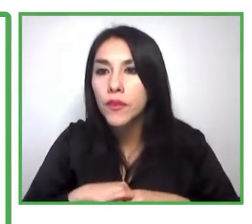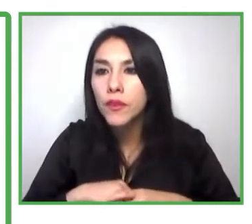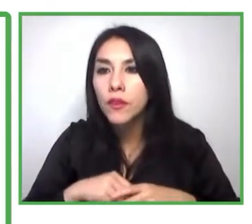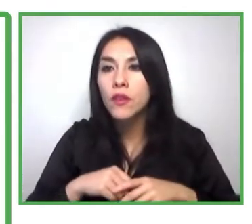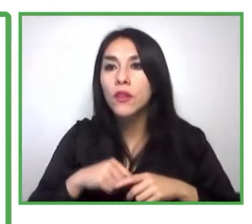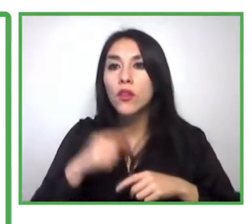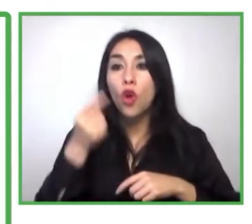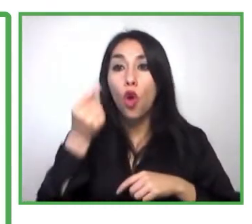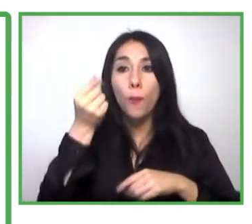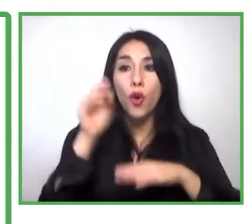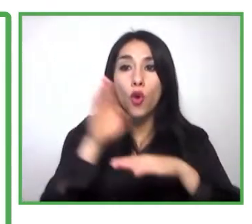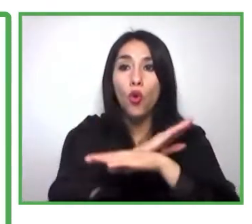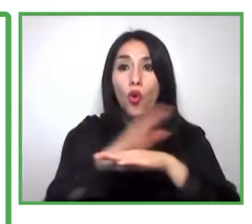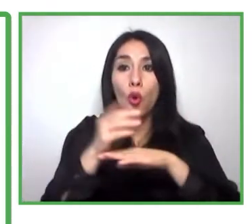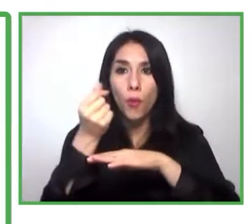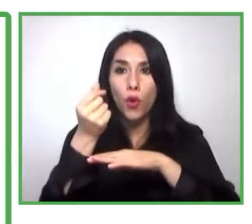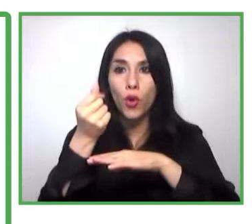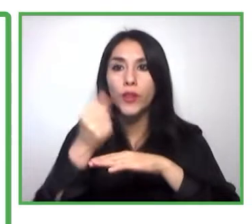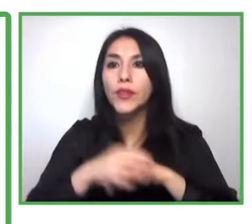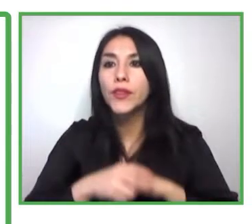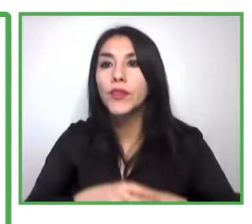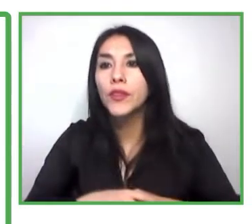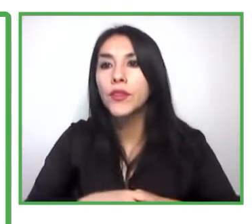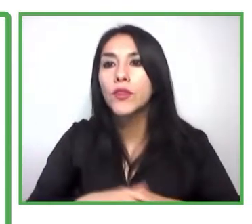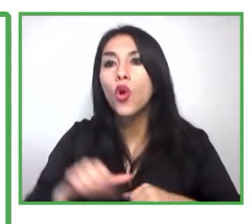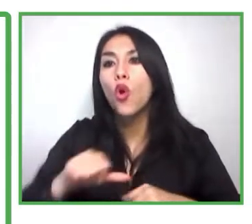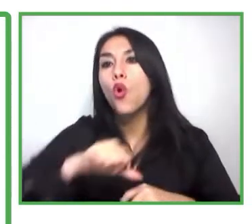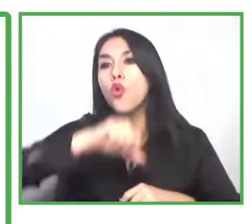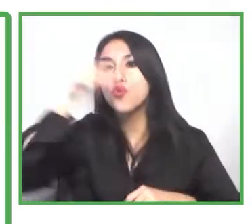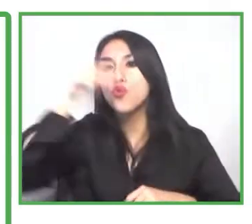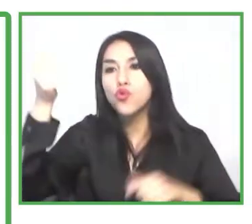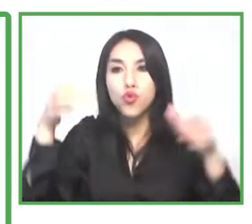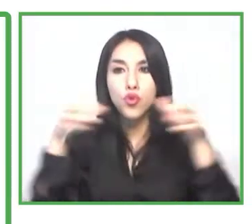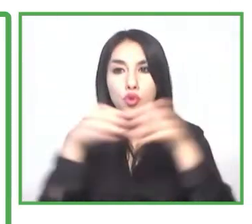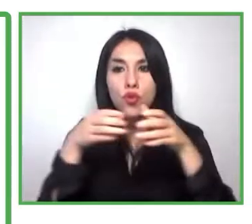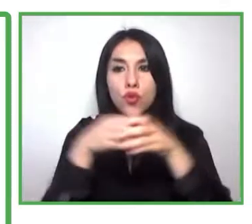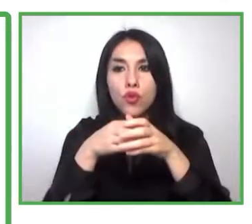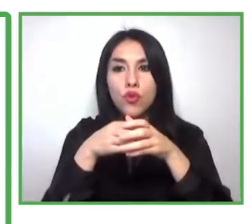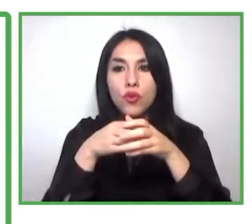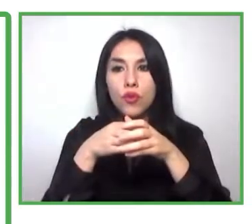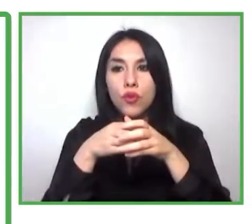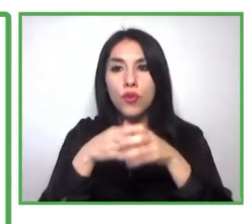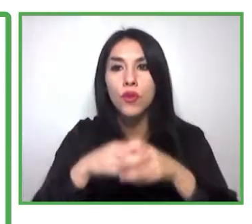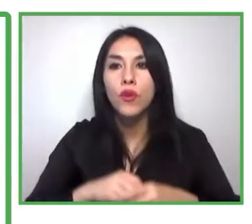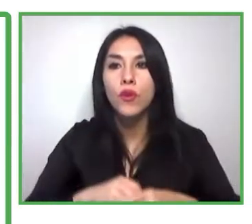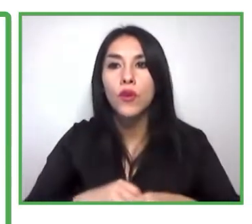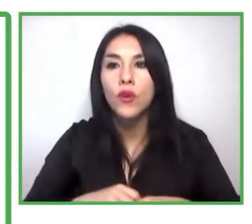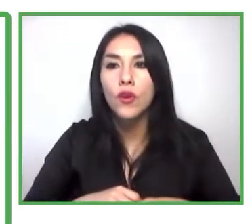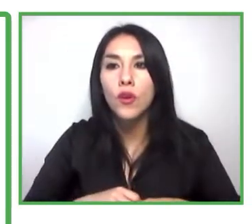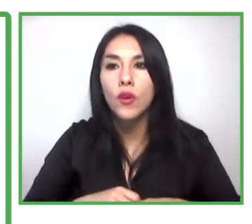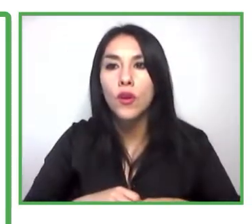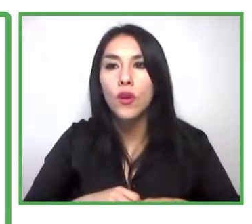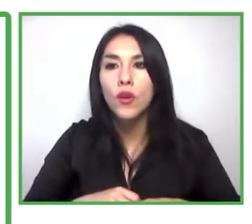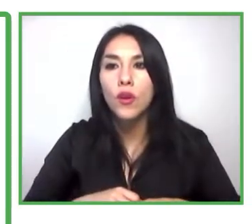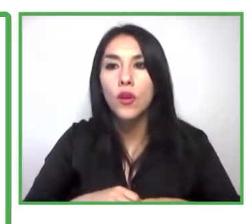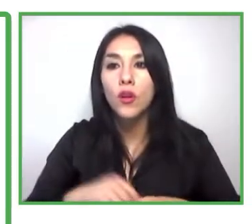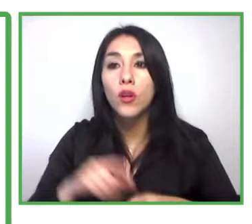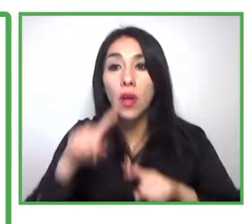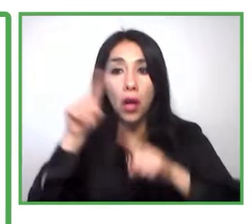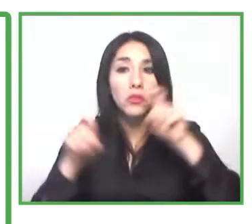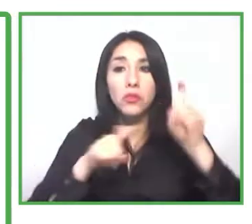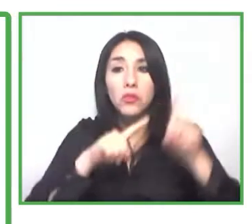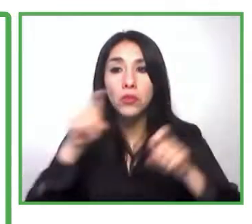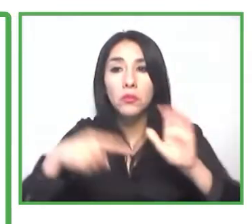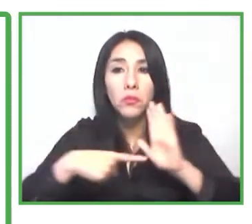otro lado, el equipo de REAPI, sumado también a 3D Consultoría, que es partner en el portal talentoinclusivo.com,